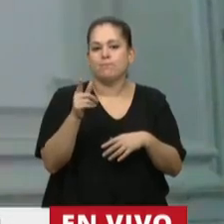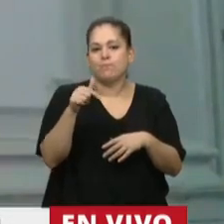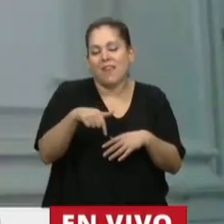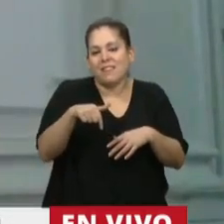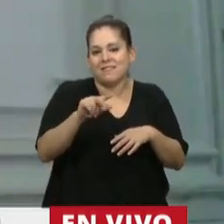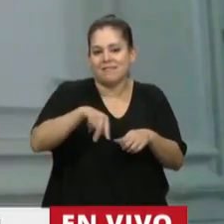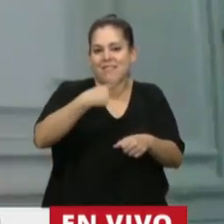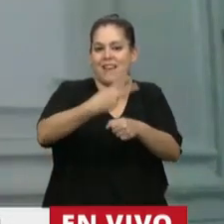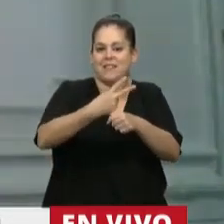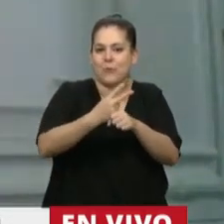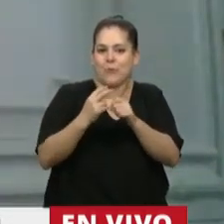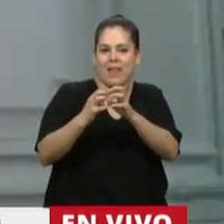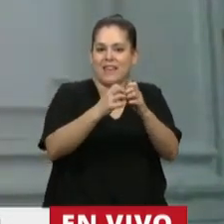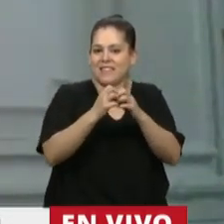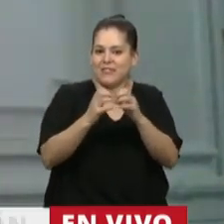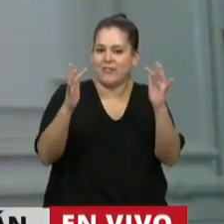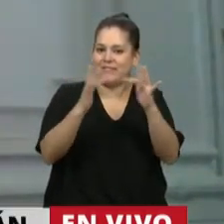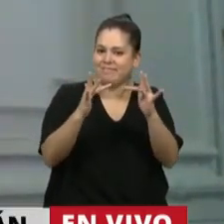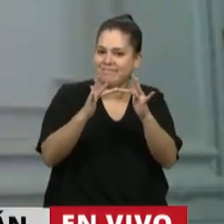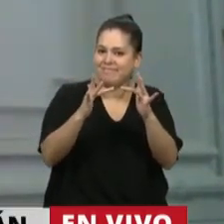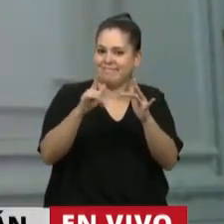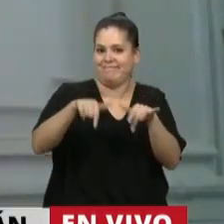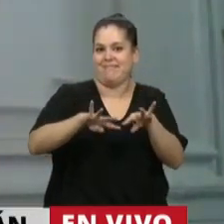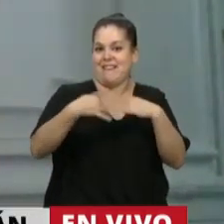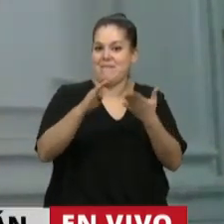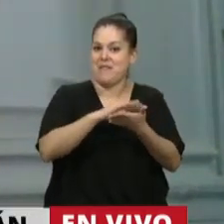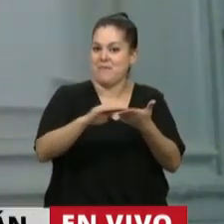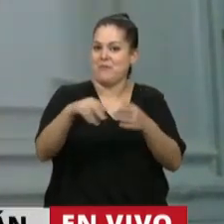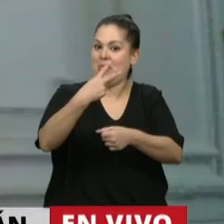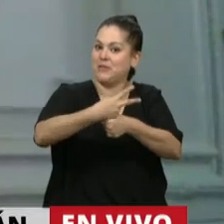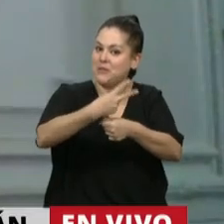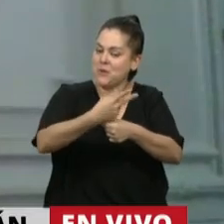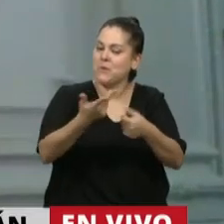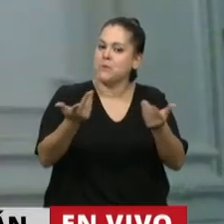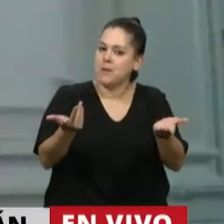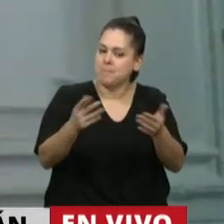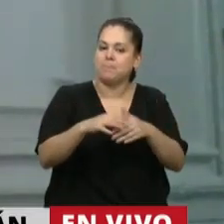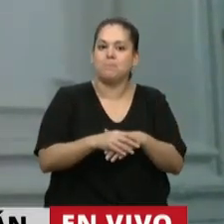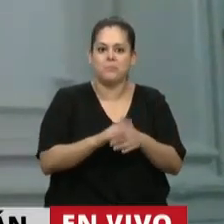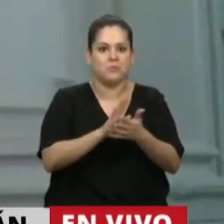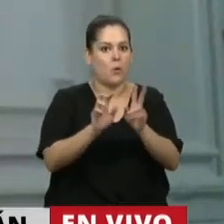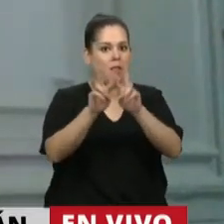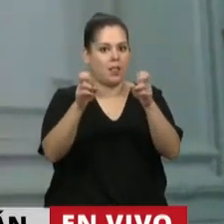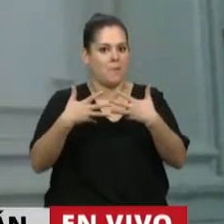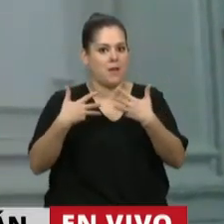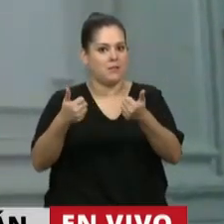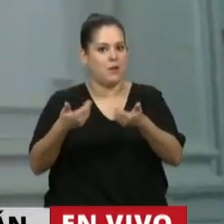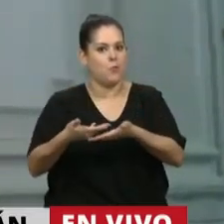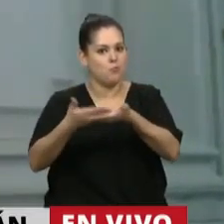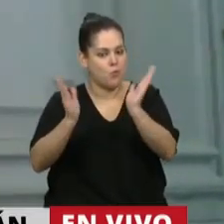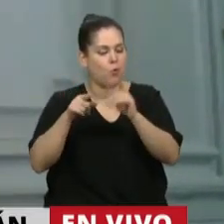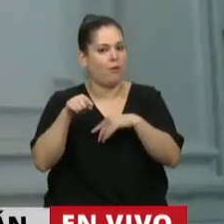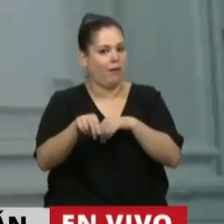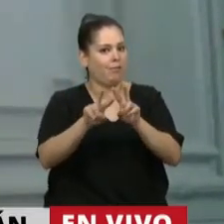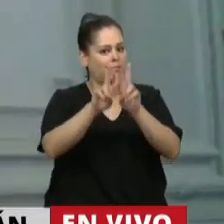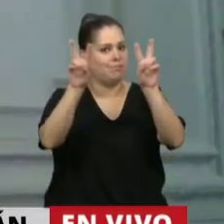segunda sesión individual que estamos teniendo en la Cámara de Diputados, la cuestión de la salud pública sea un tema